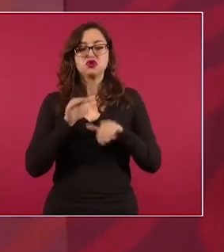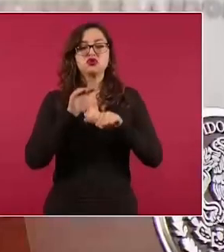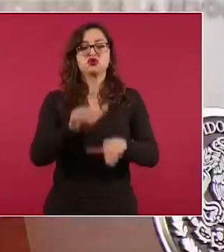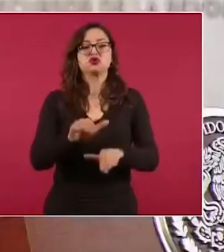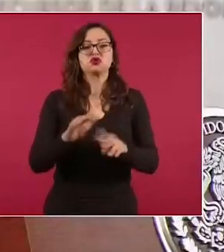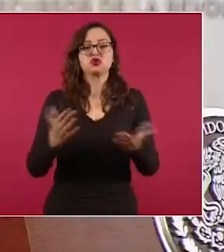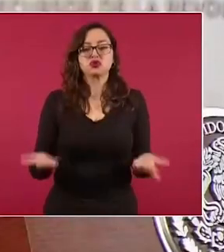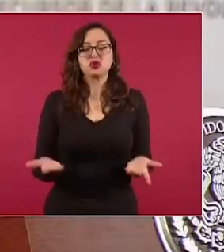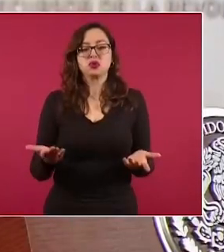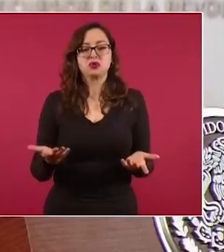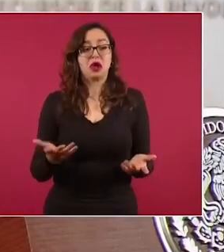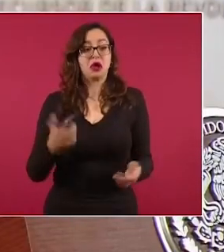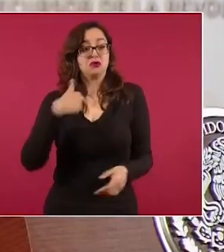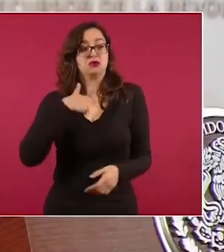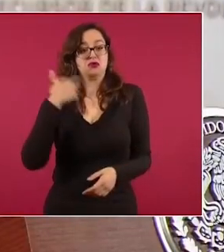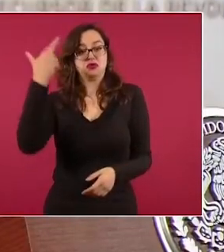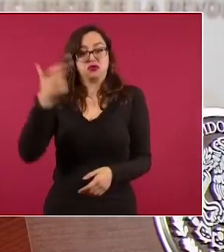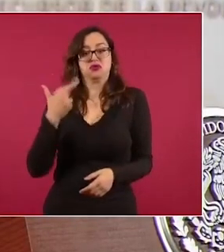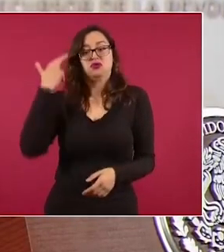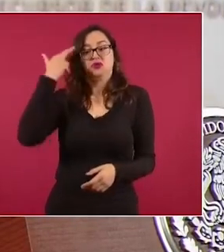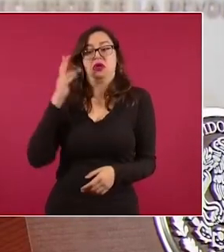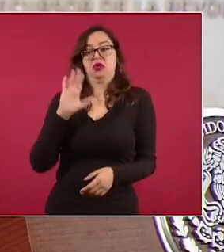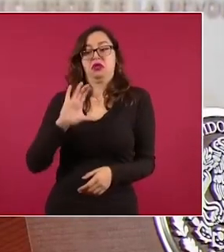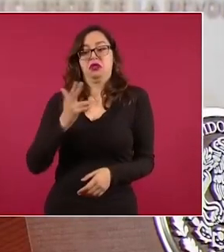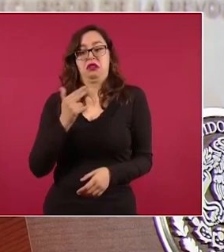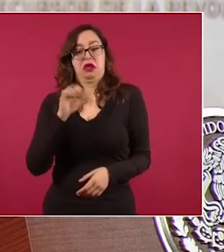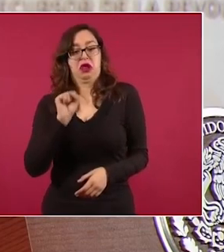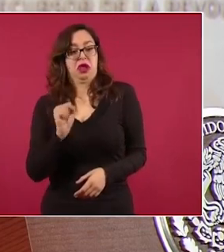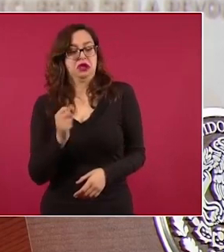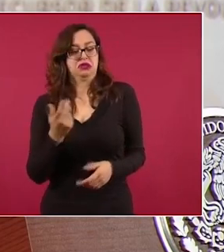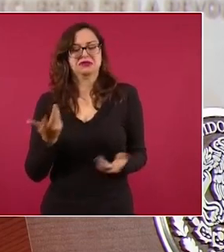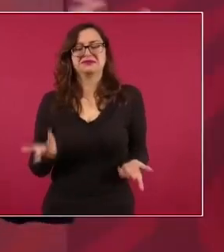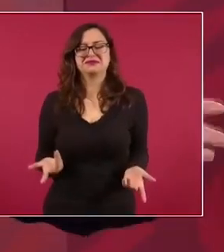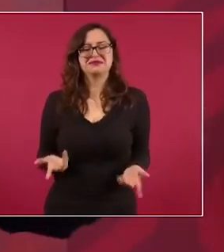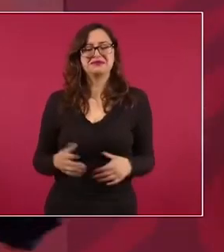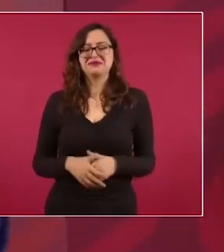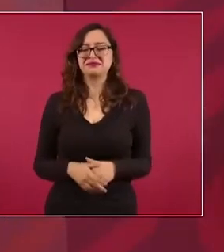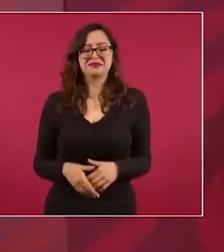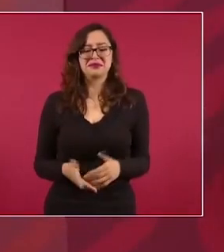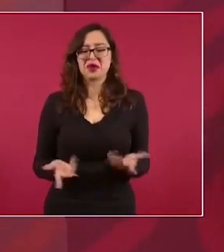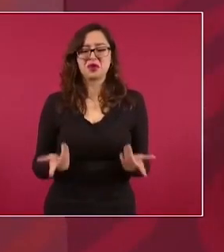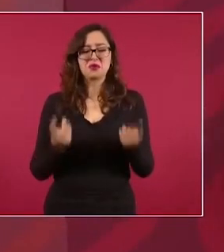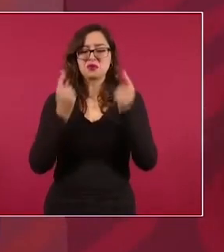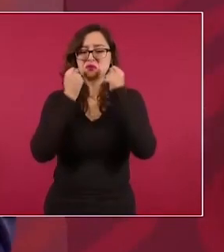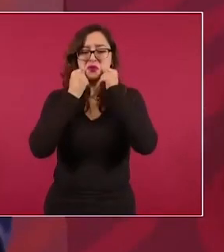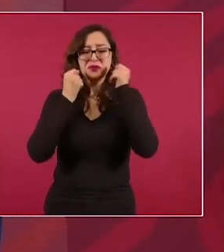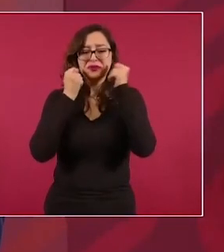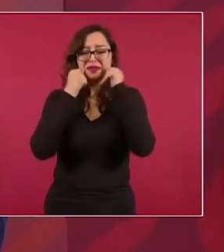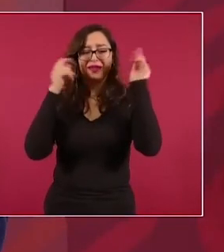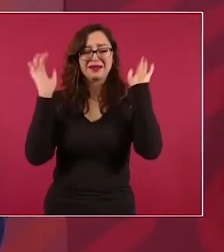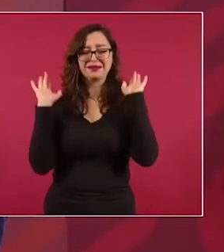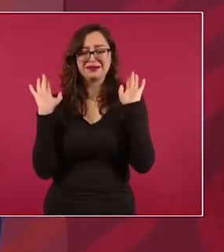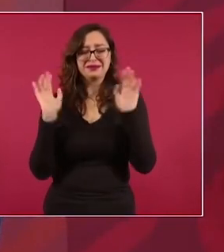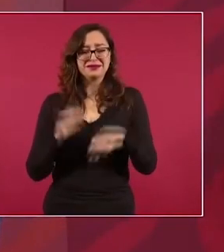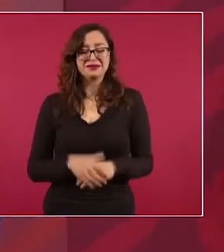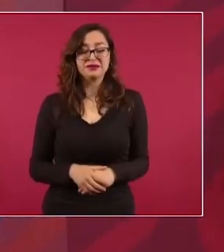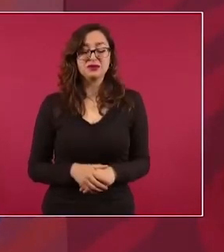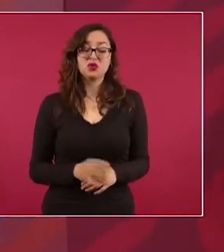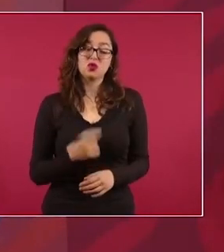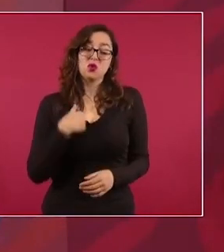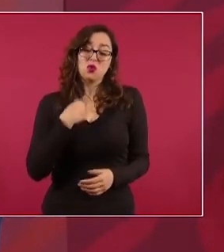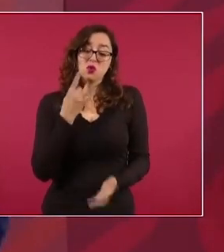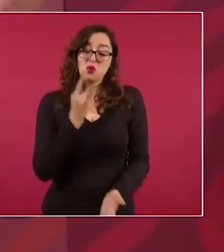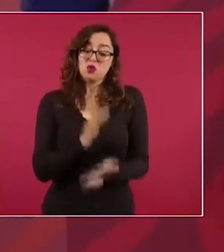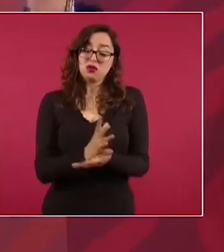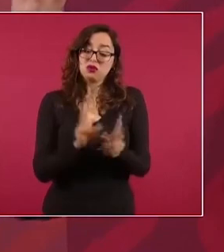El rey del cash. Cualquier cosa. Nada más no me meto en cuestiones personales,